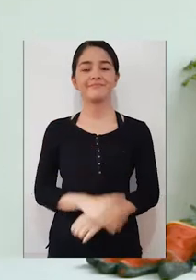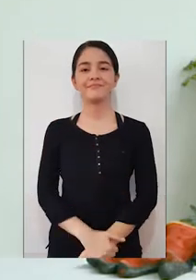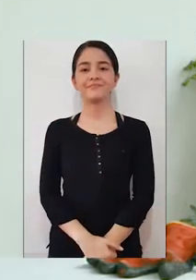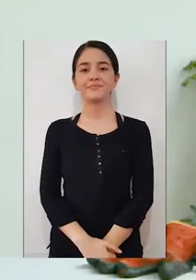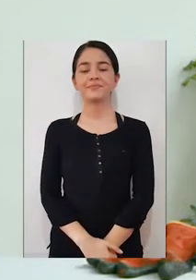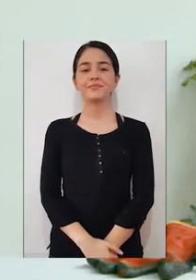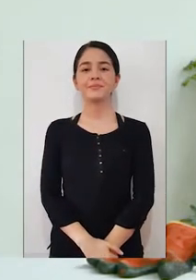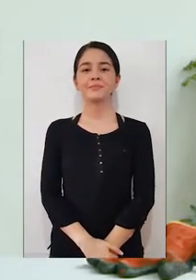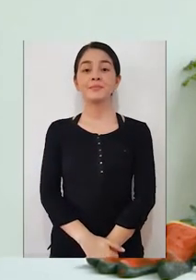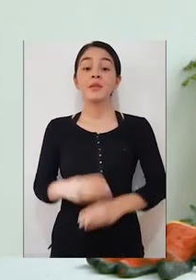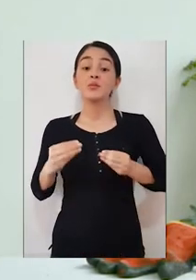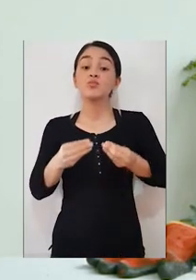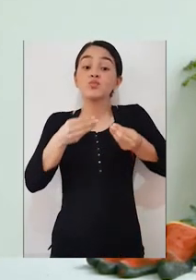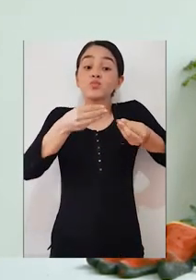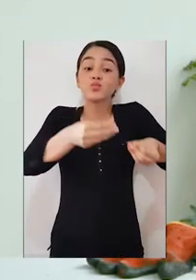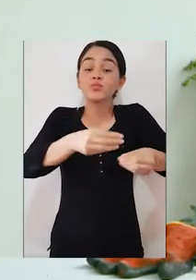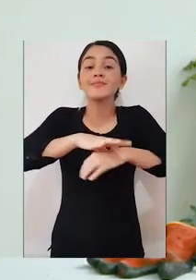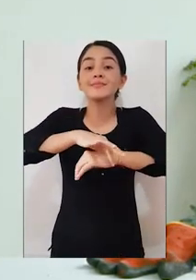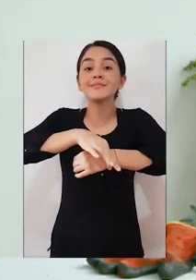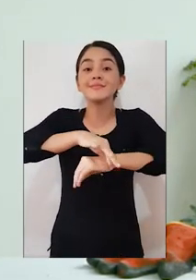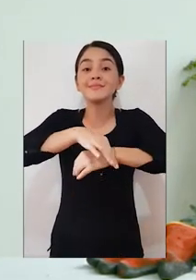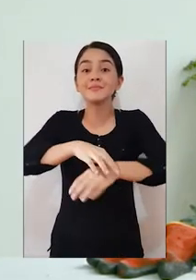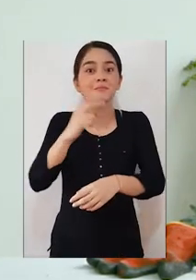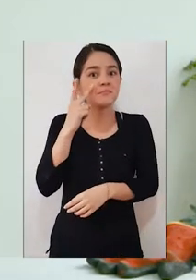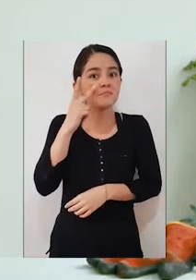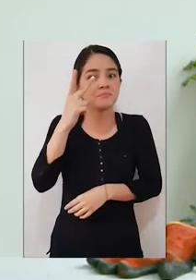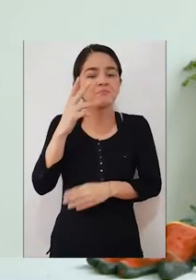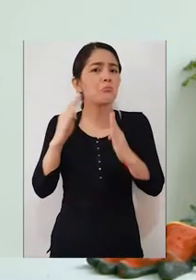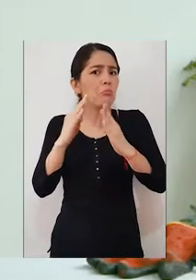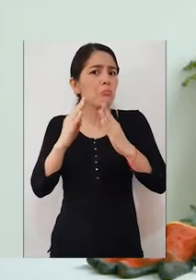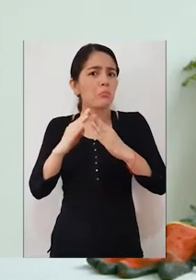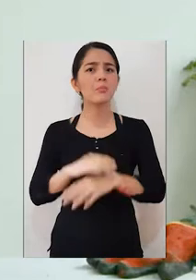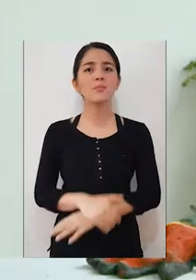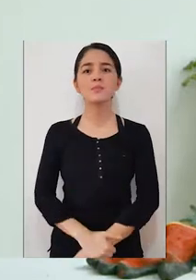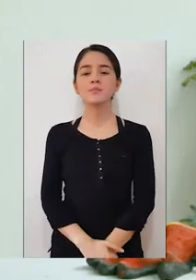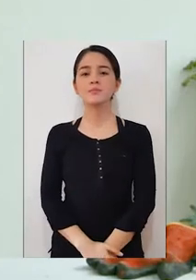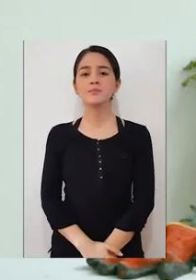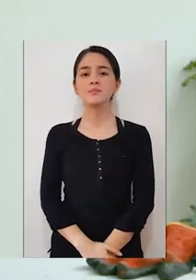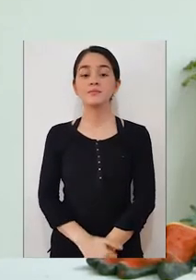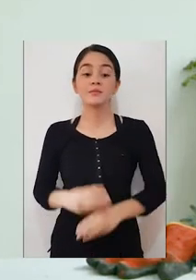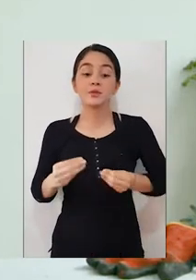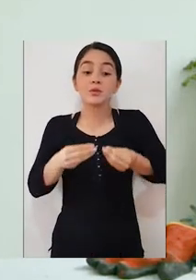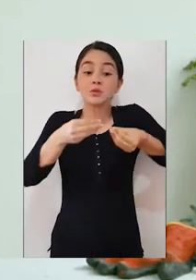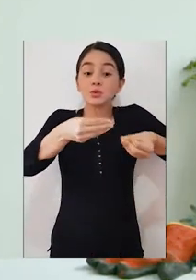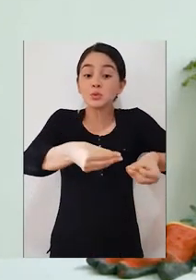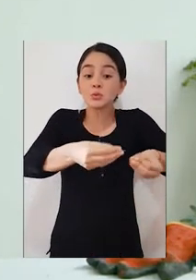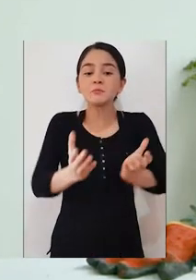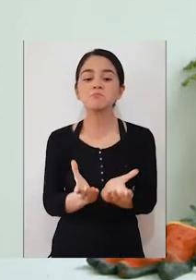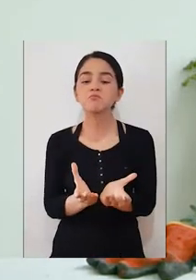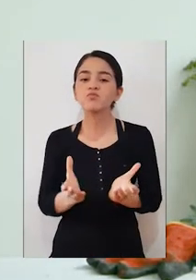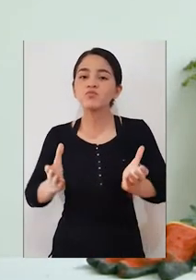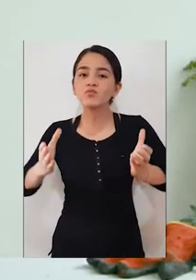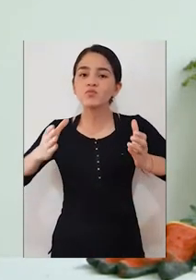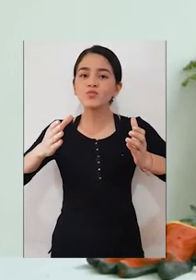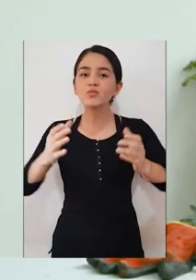colocar nuestra tierra. Ustedes pueden ver, tierra de patio. Vamos a colocar nuestra tierra sobre un recipiente